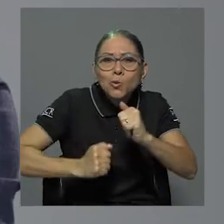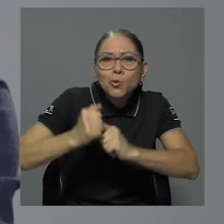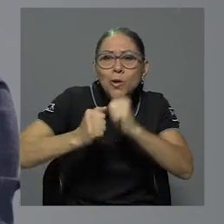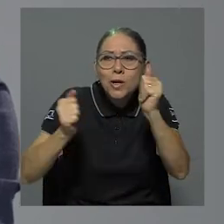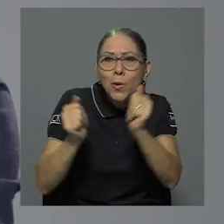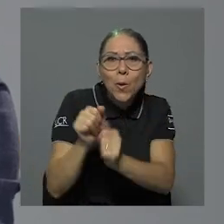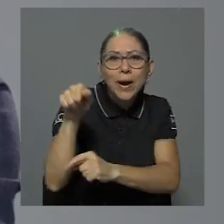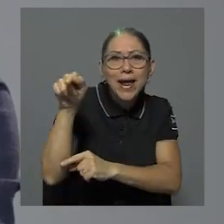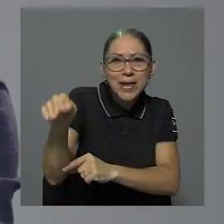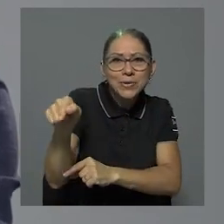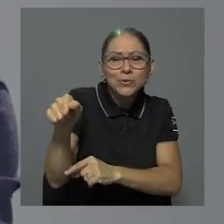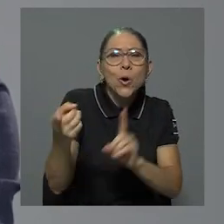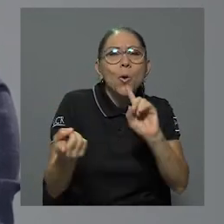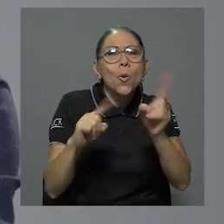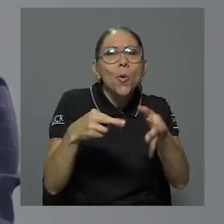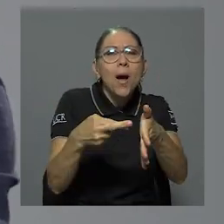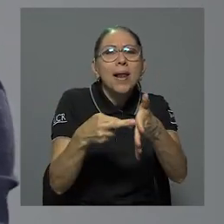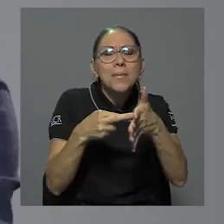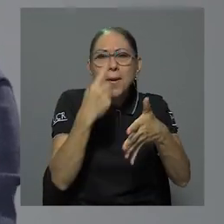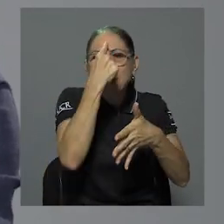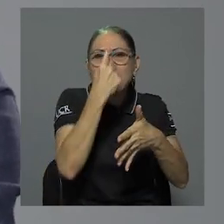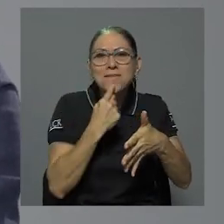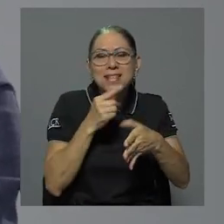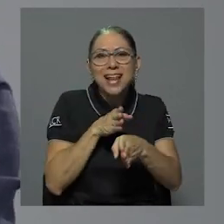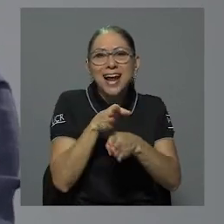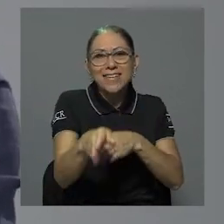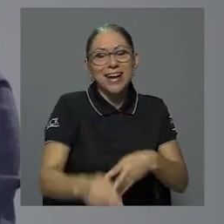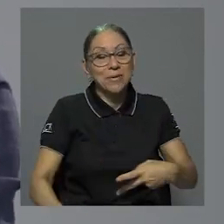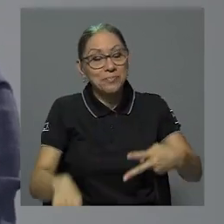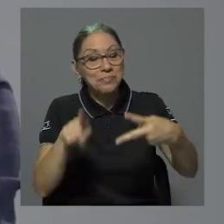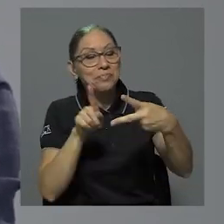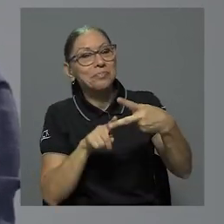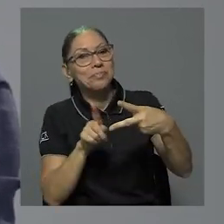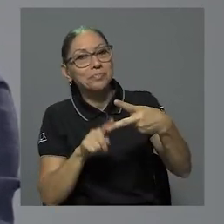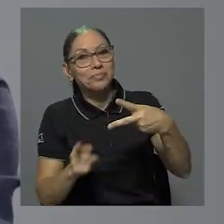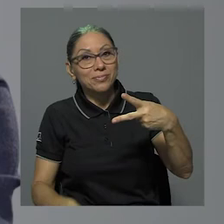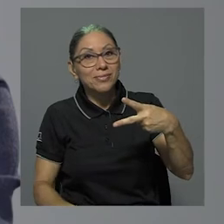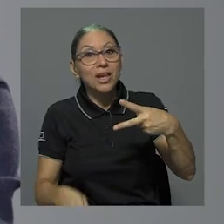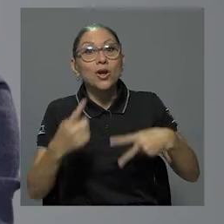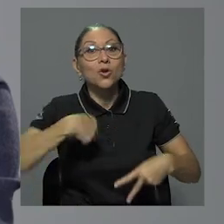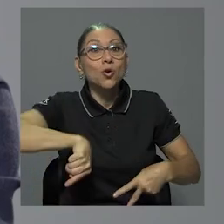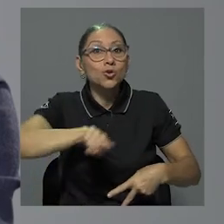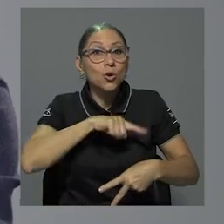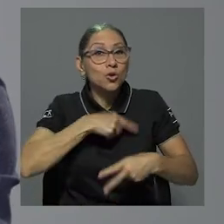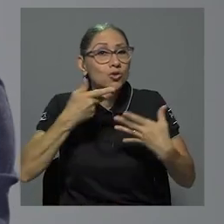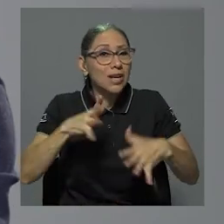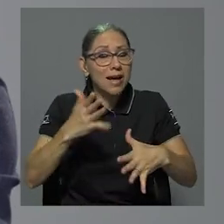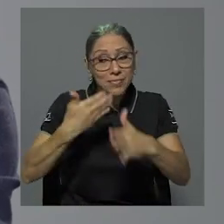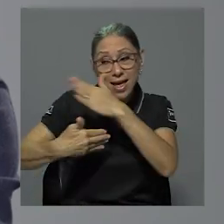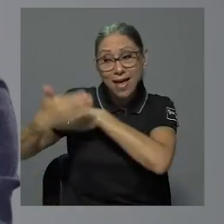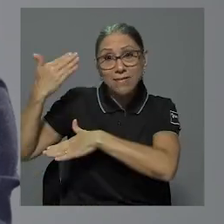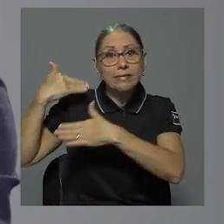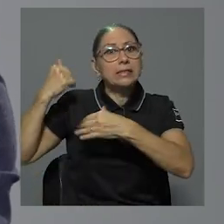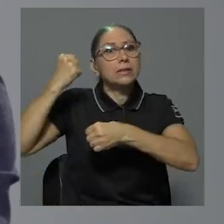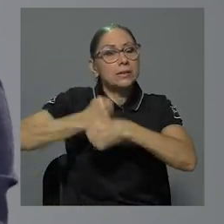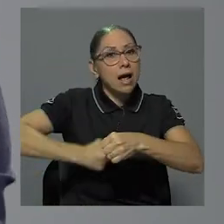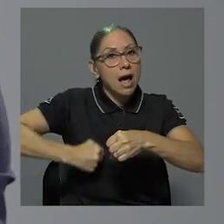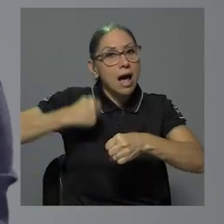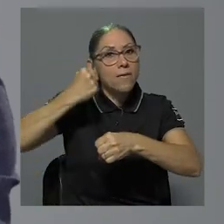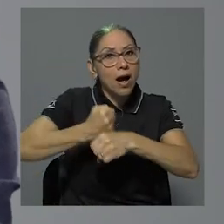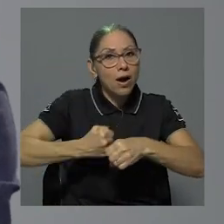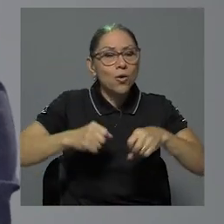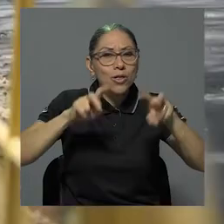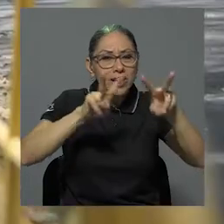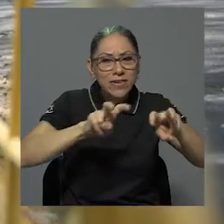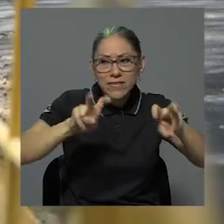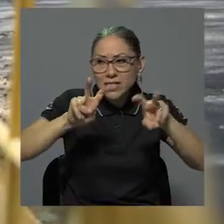de la carrera que necesitan y demás. Lo otro que es importantísimo es que nosotros previo hicimos todo un trabajo de revisión con las